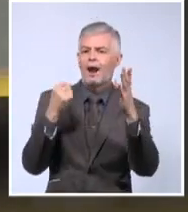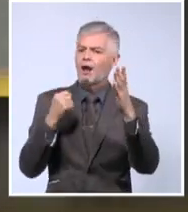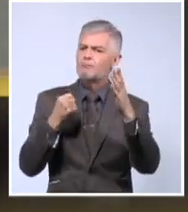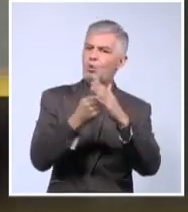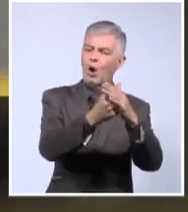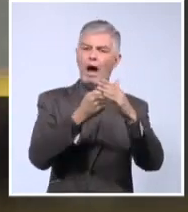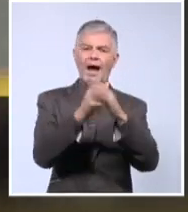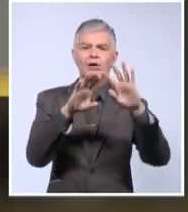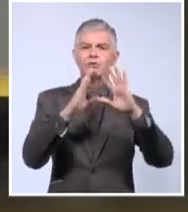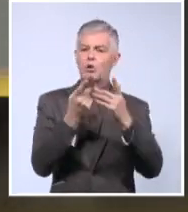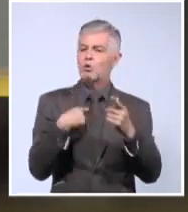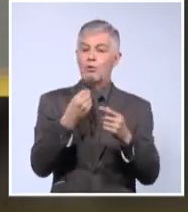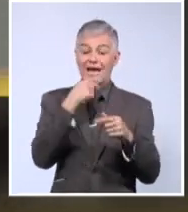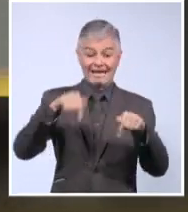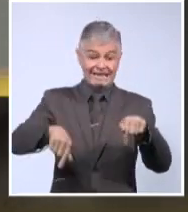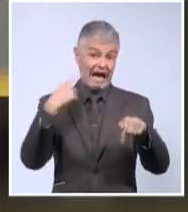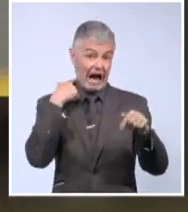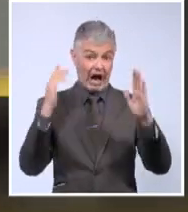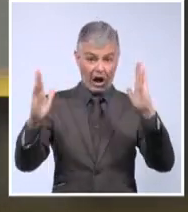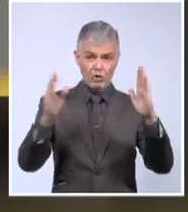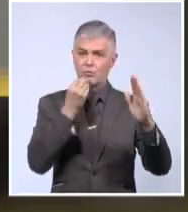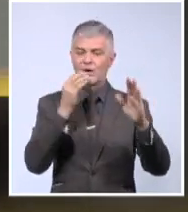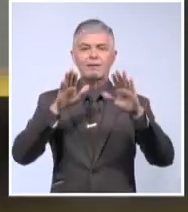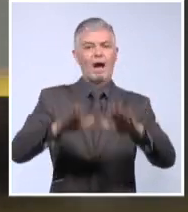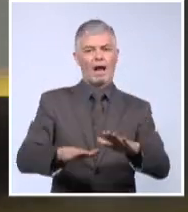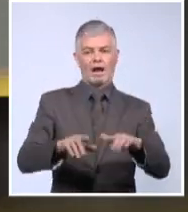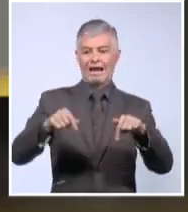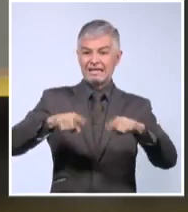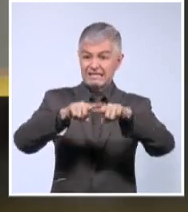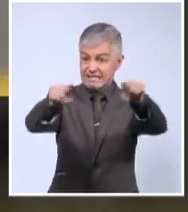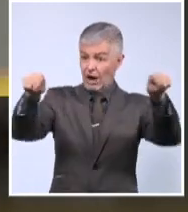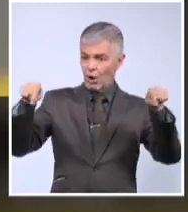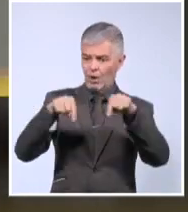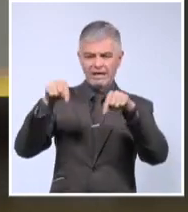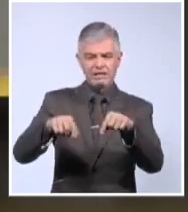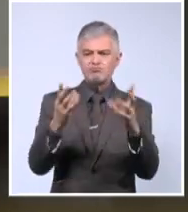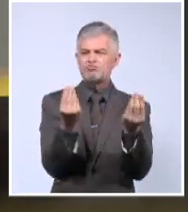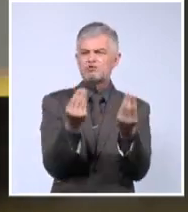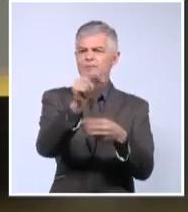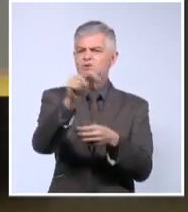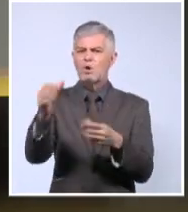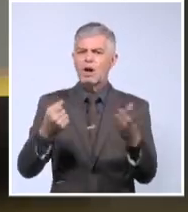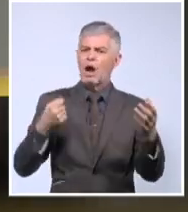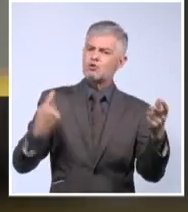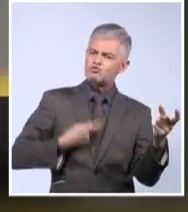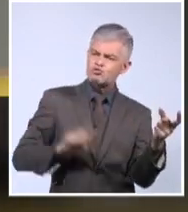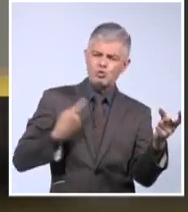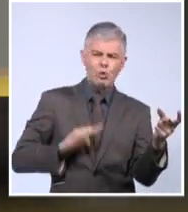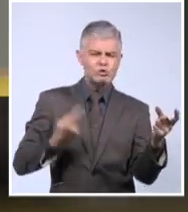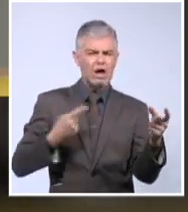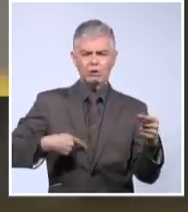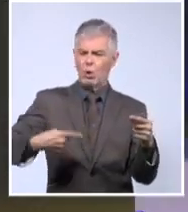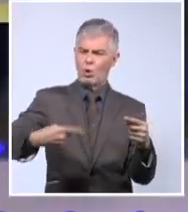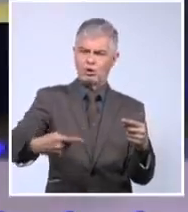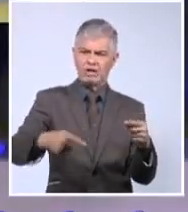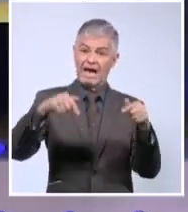No podemos parar este año. Este saludo está lleno de gente que lucha día y noche. Bueno, este año tenemos que ir más allá todavía.